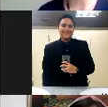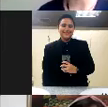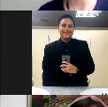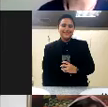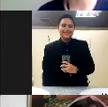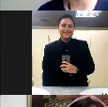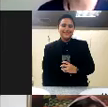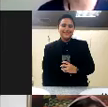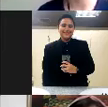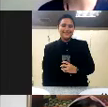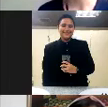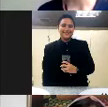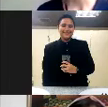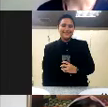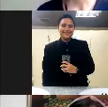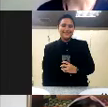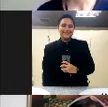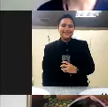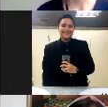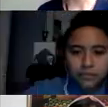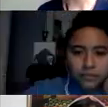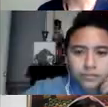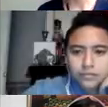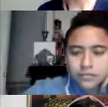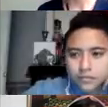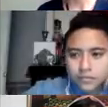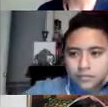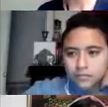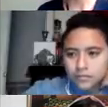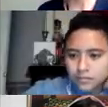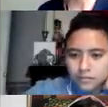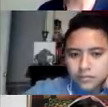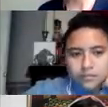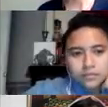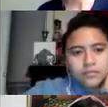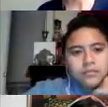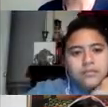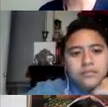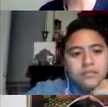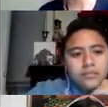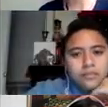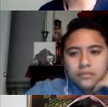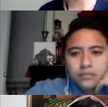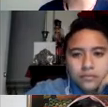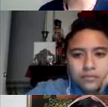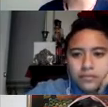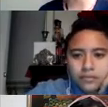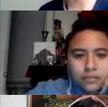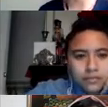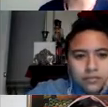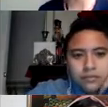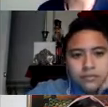reinventarme profesionalmente. Me di cuenta por un lado de que a mí me gustaba el marketing. Y por el otro lado